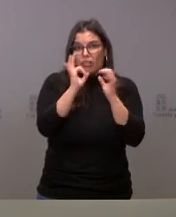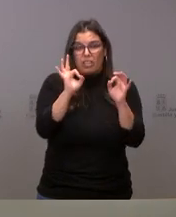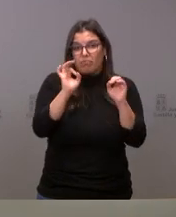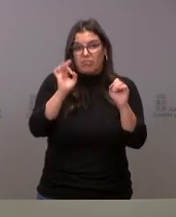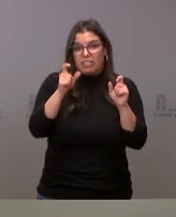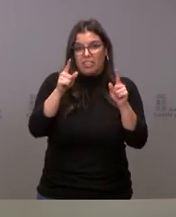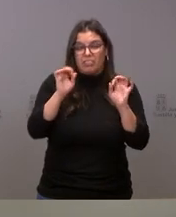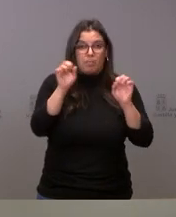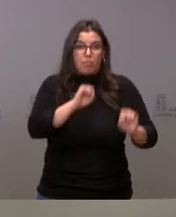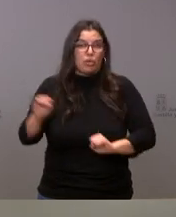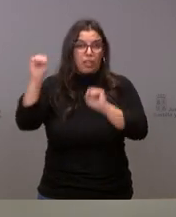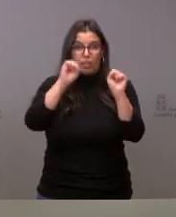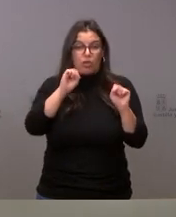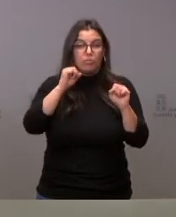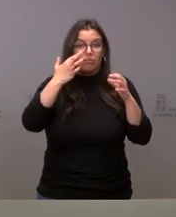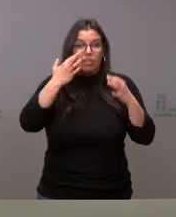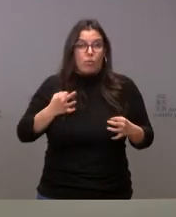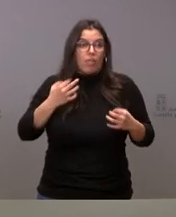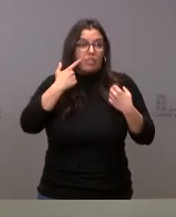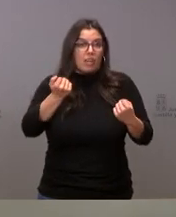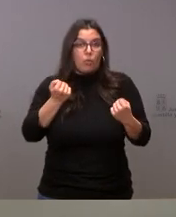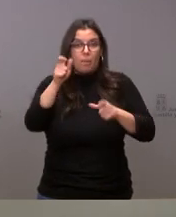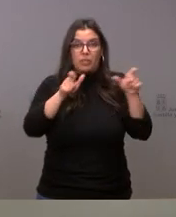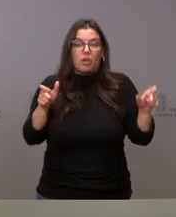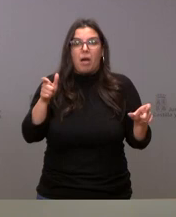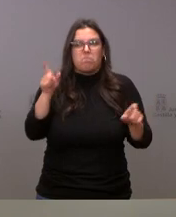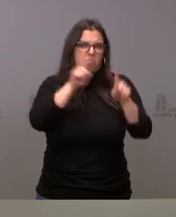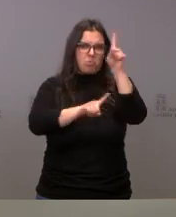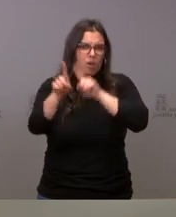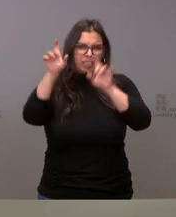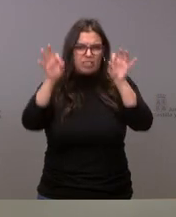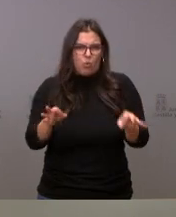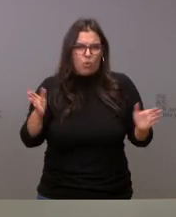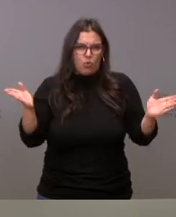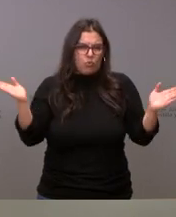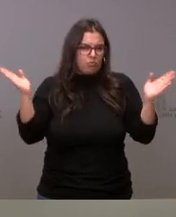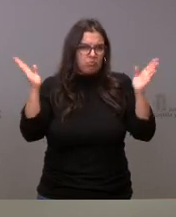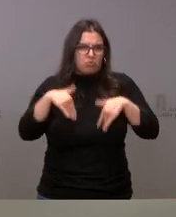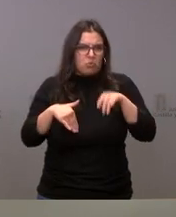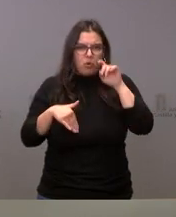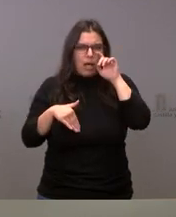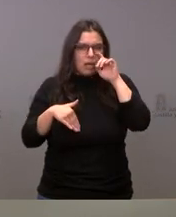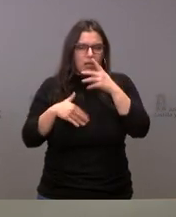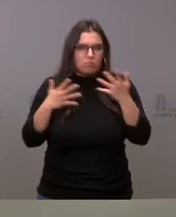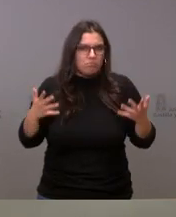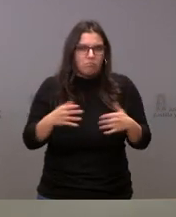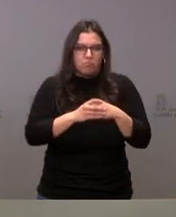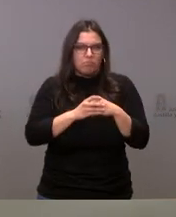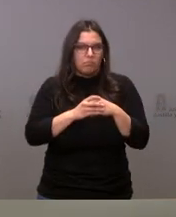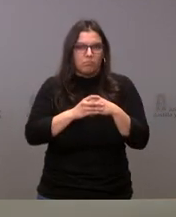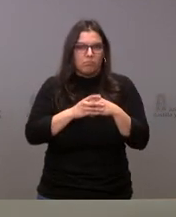habituales de protección de la seguridad y la salud de las personas entiendo que no va a haber ninguna ninguna